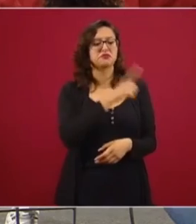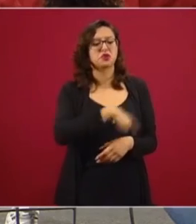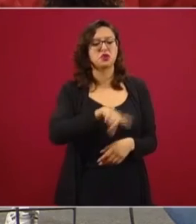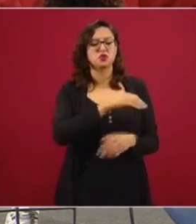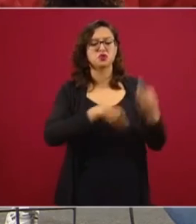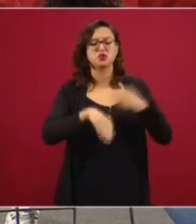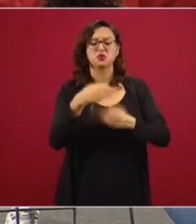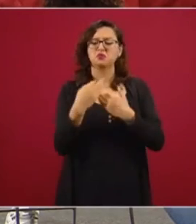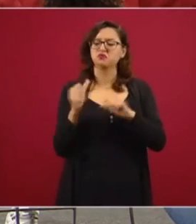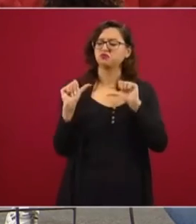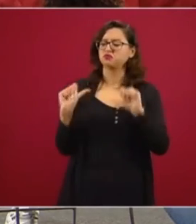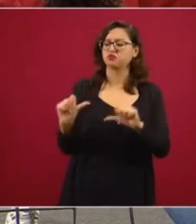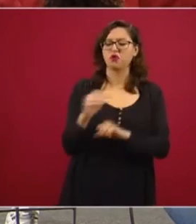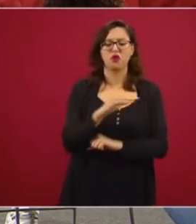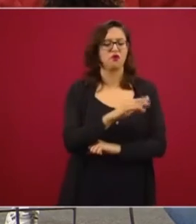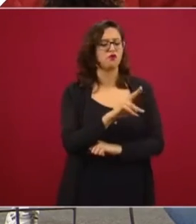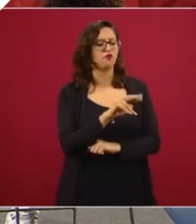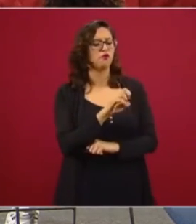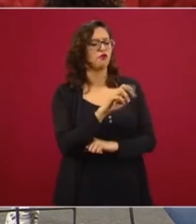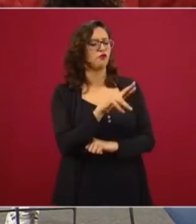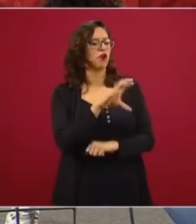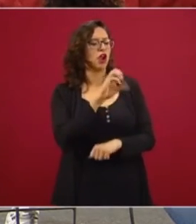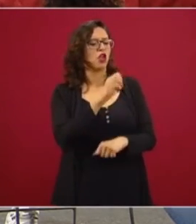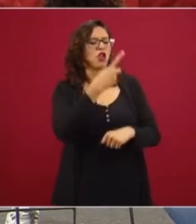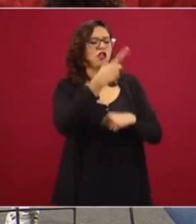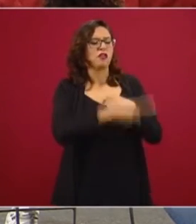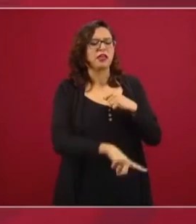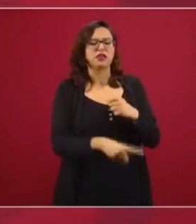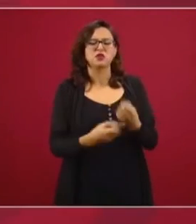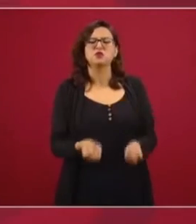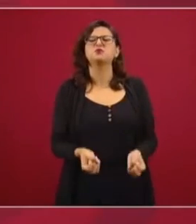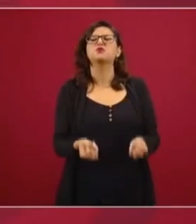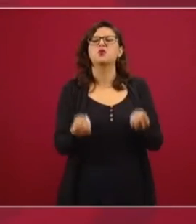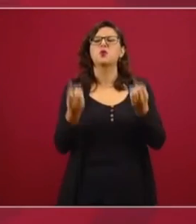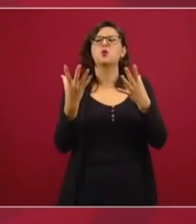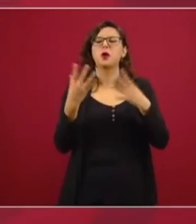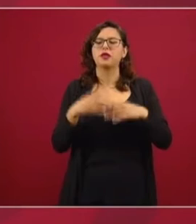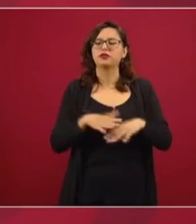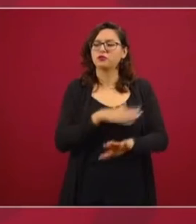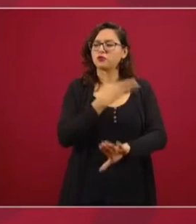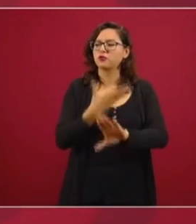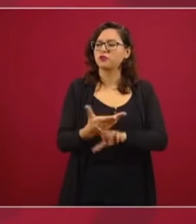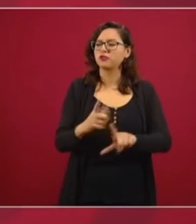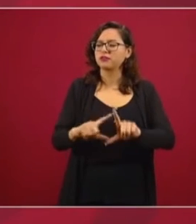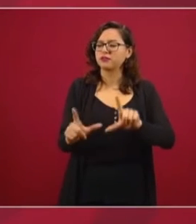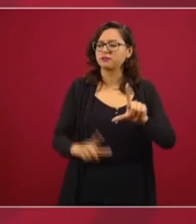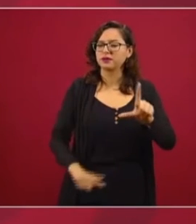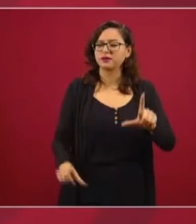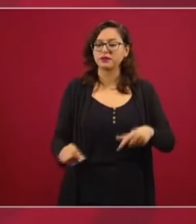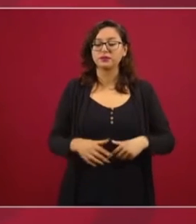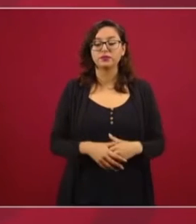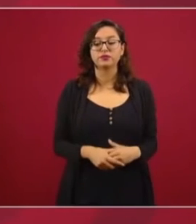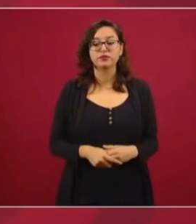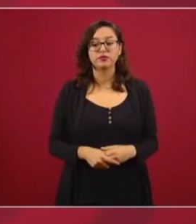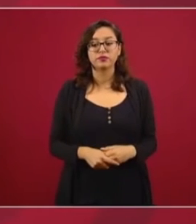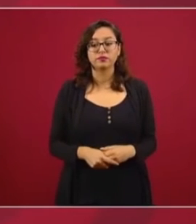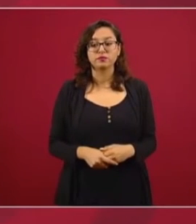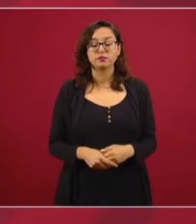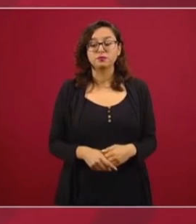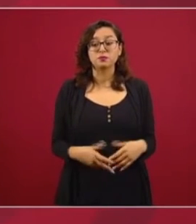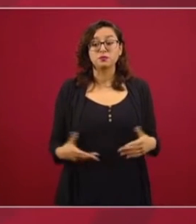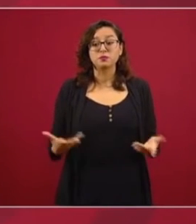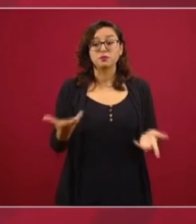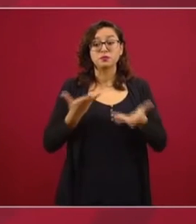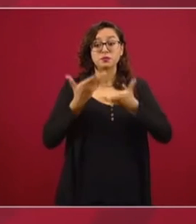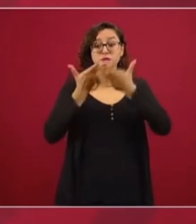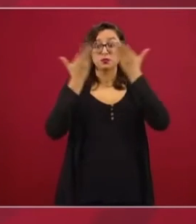Bueno, no sé cómo esté lo del video de mi hermano y de